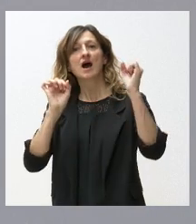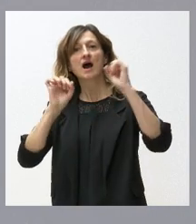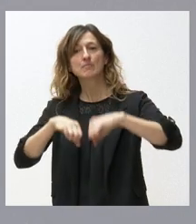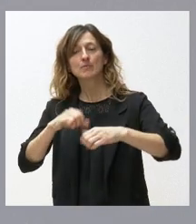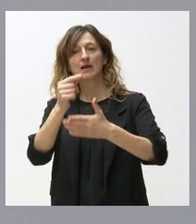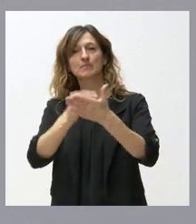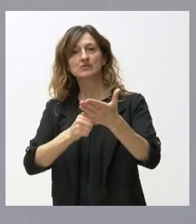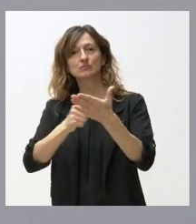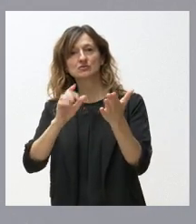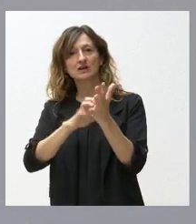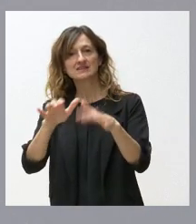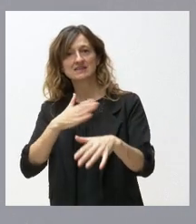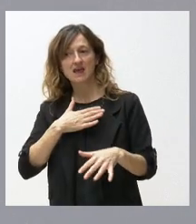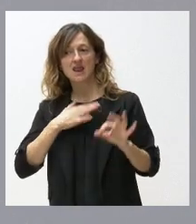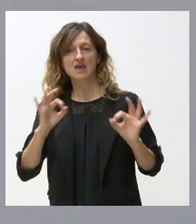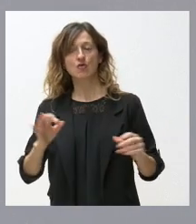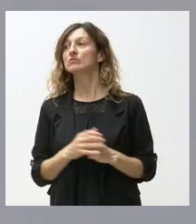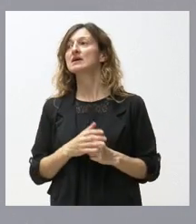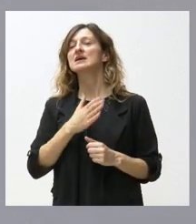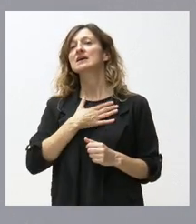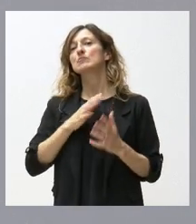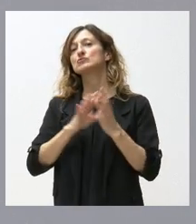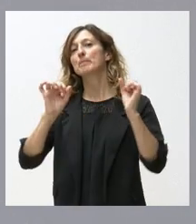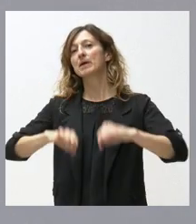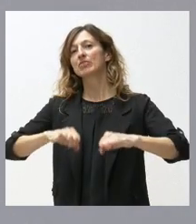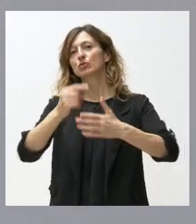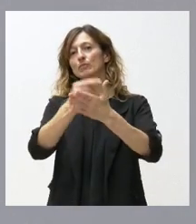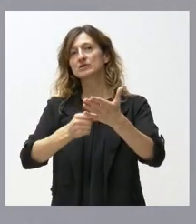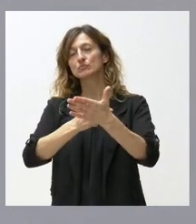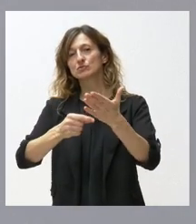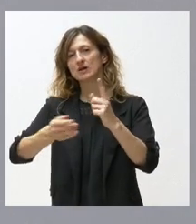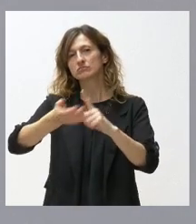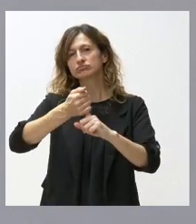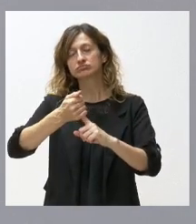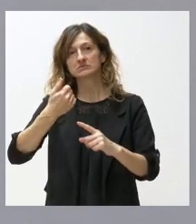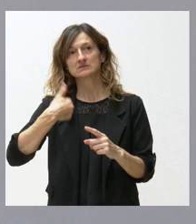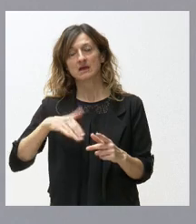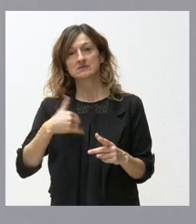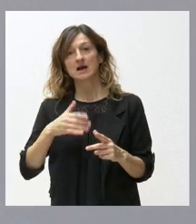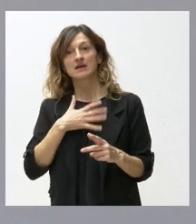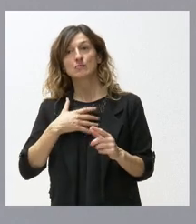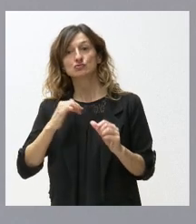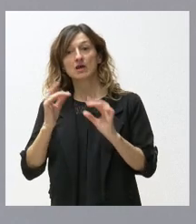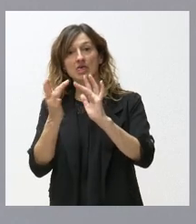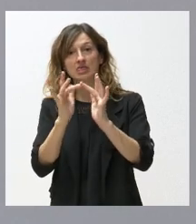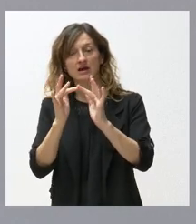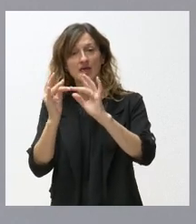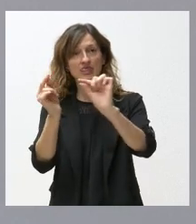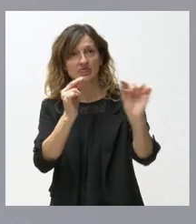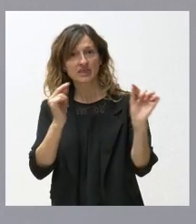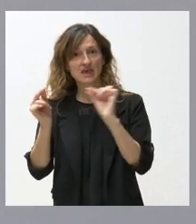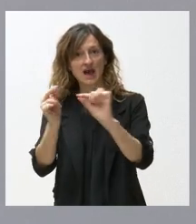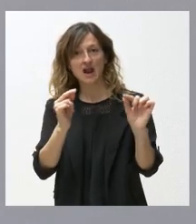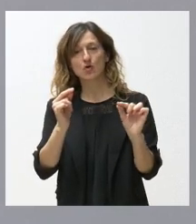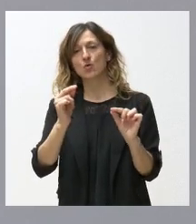presupuesto de Castilla y León. Nosotros queremos alcanzar un gran pacto presupuestario, queremos alcanzarlo desde el diálogo. En política hay un instrumento que es muy